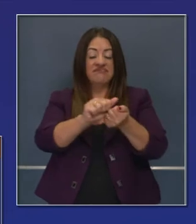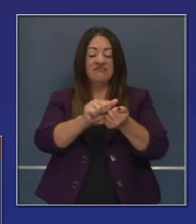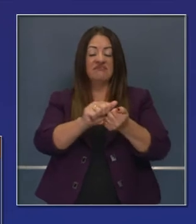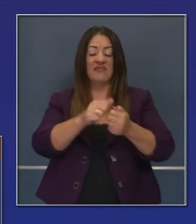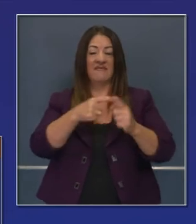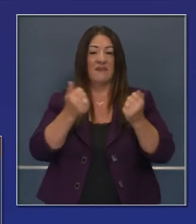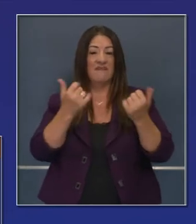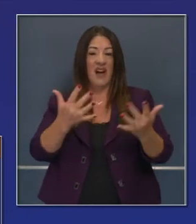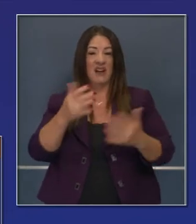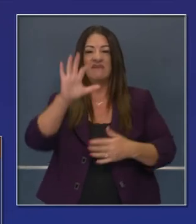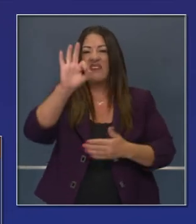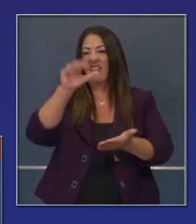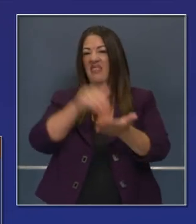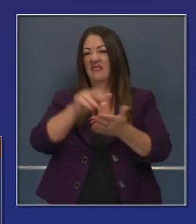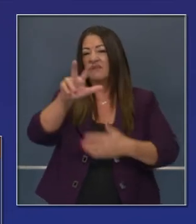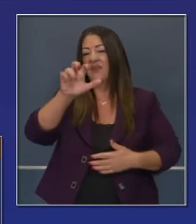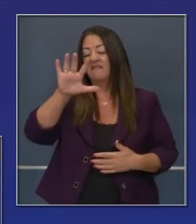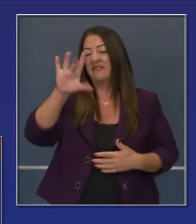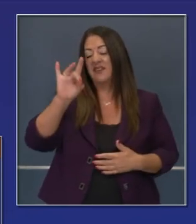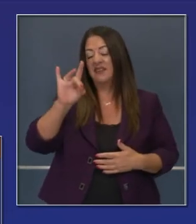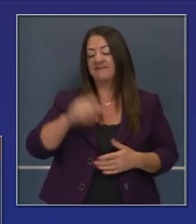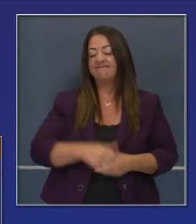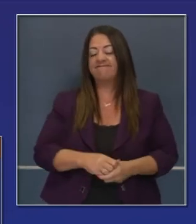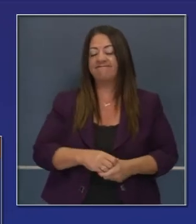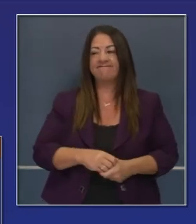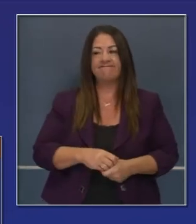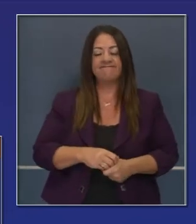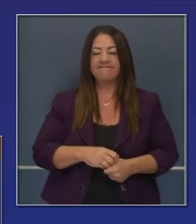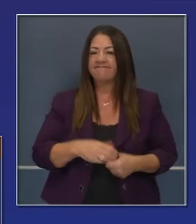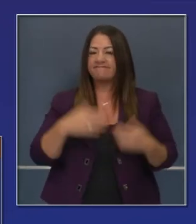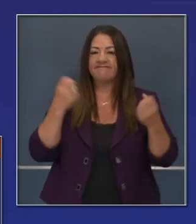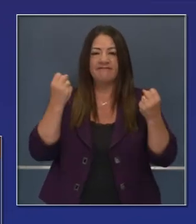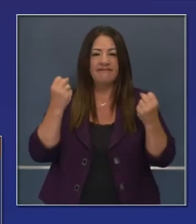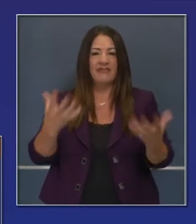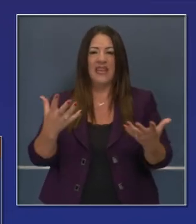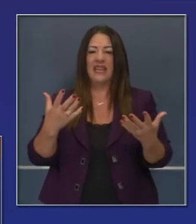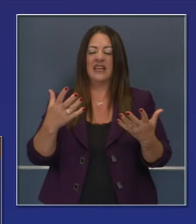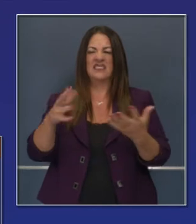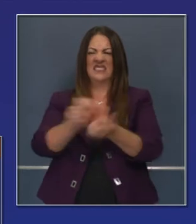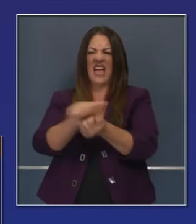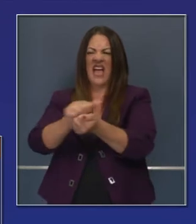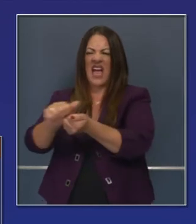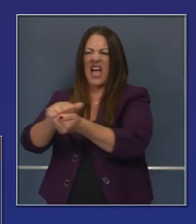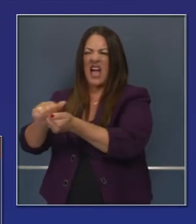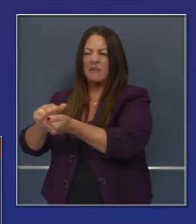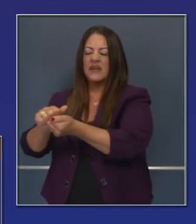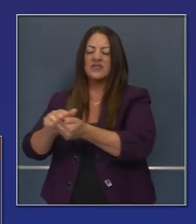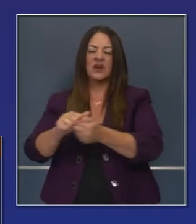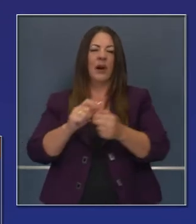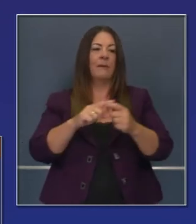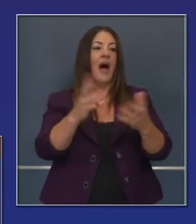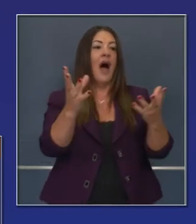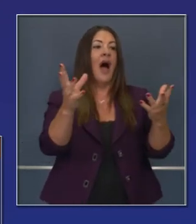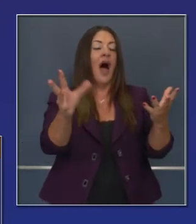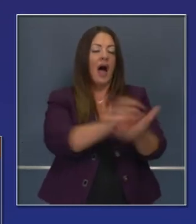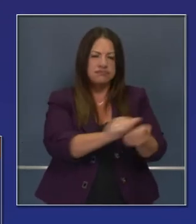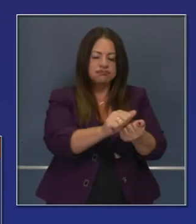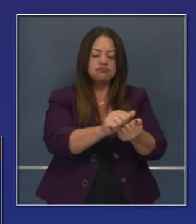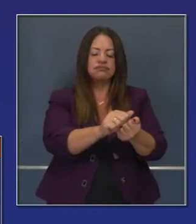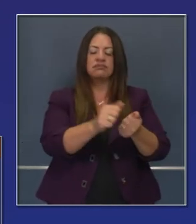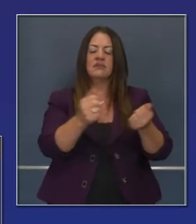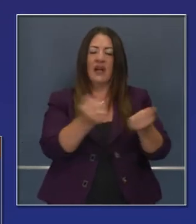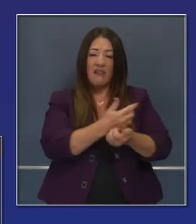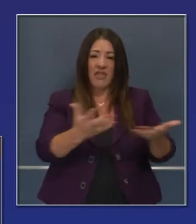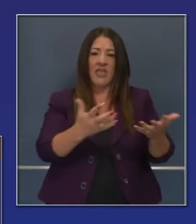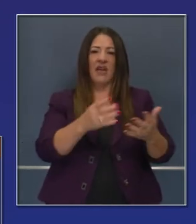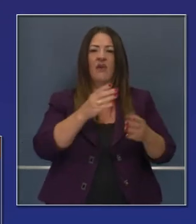358 estructuras que han quedado completamente destruidas. Muchas más han sido dañadas, pero como pueden ver